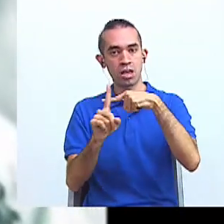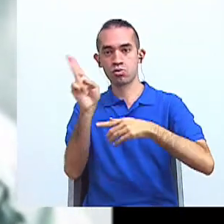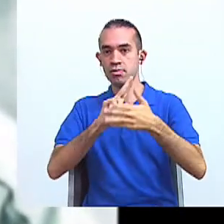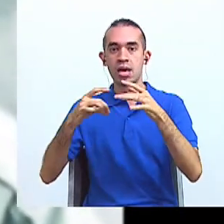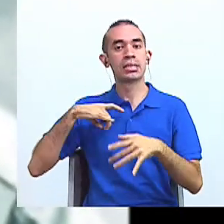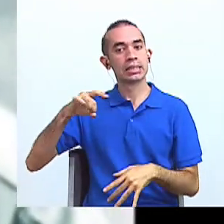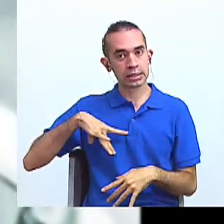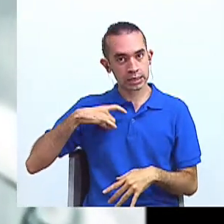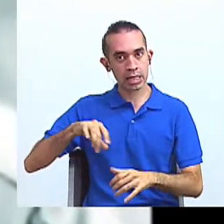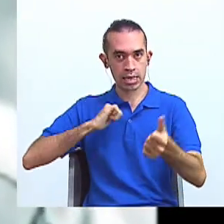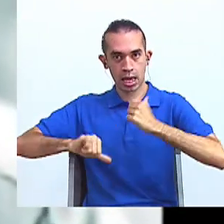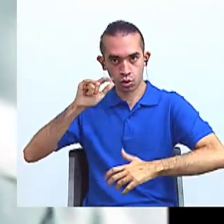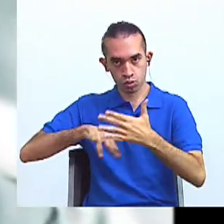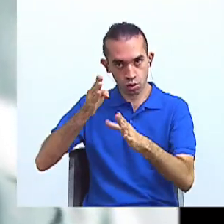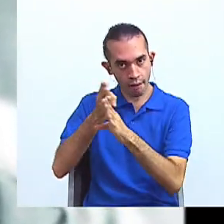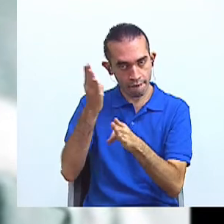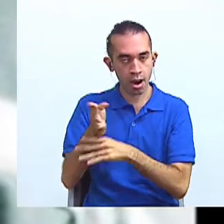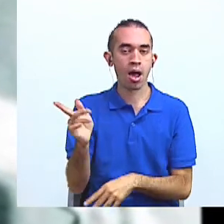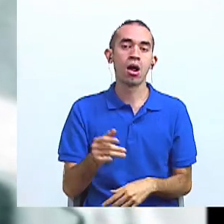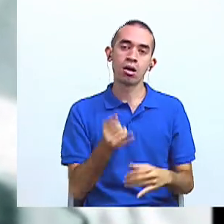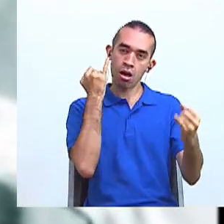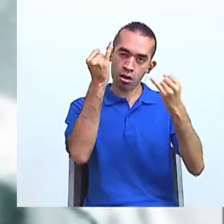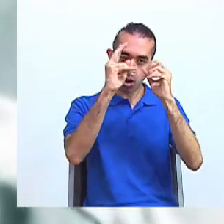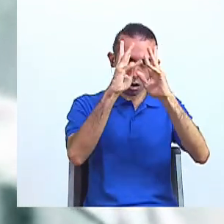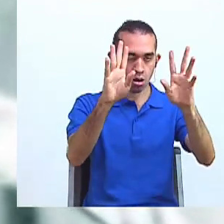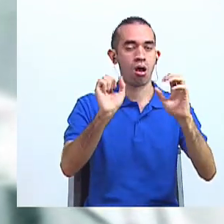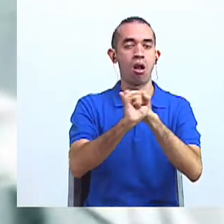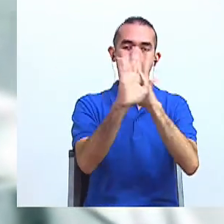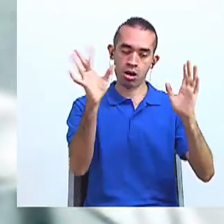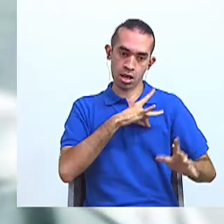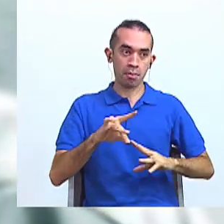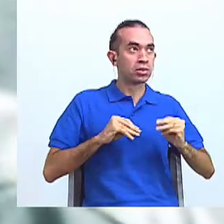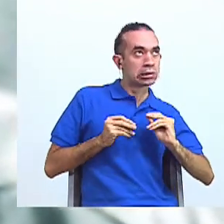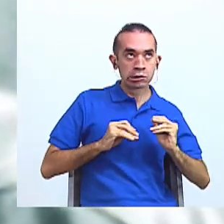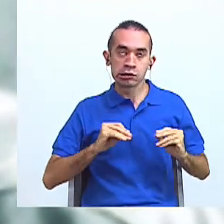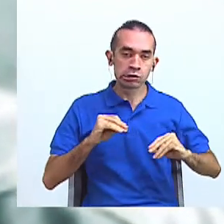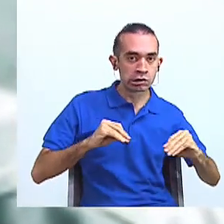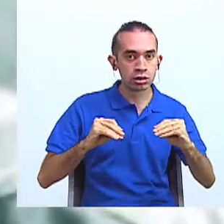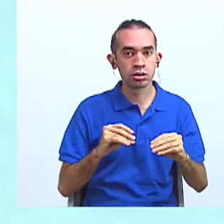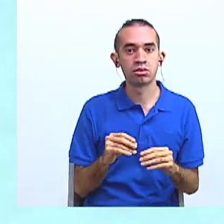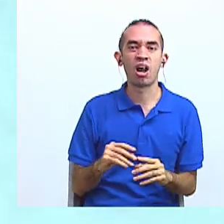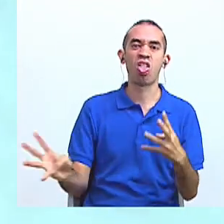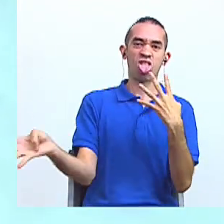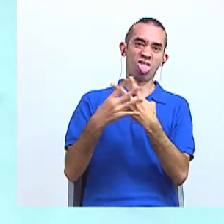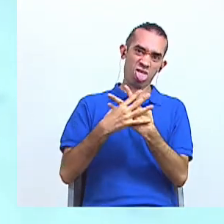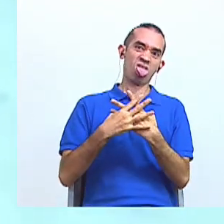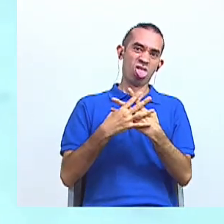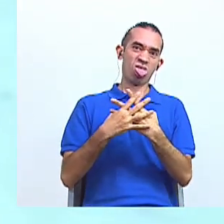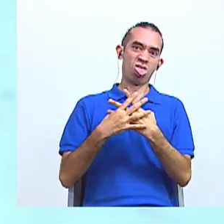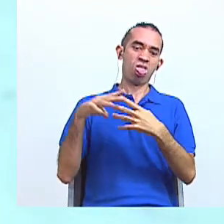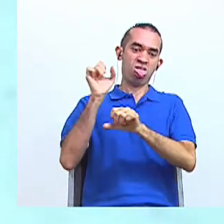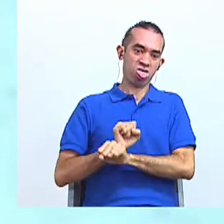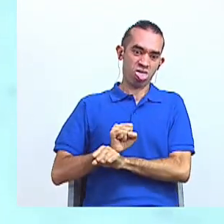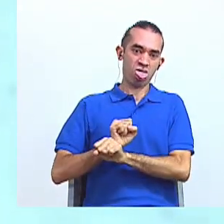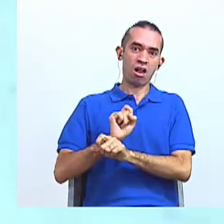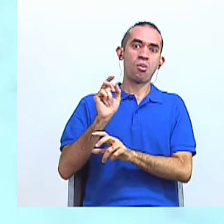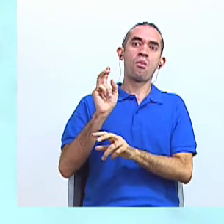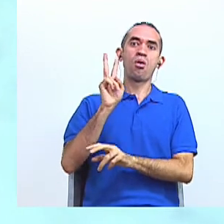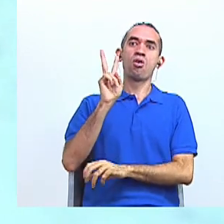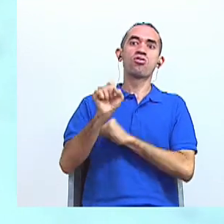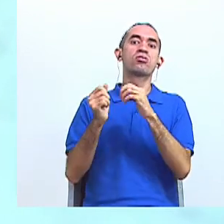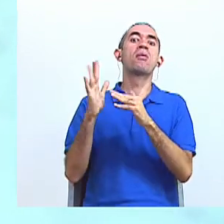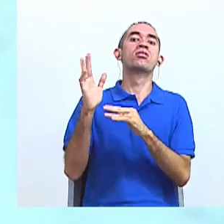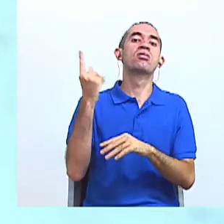almenqueta de ideologías políticas claras. Aspectos que lo llevaron a sufrir la detención y prisión por más de dos años durante